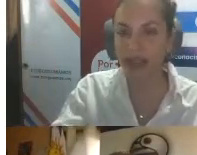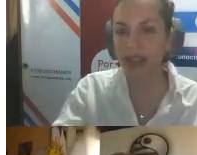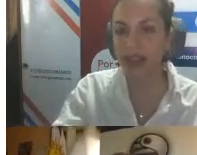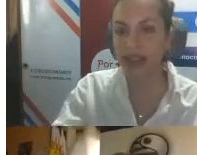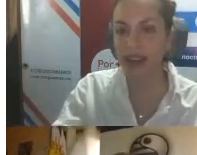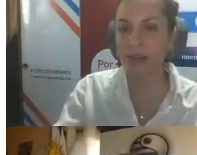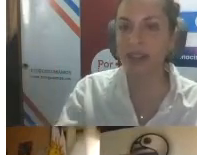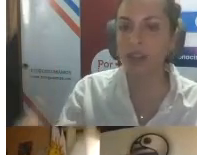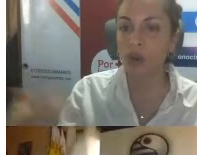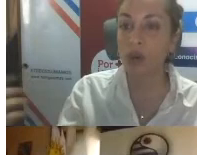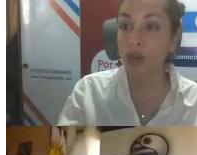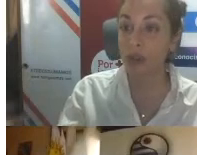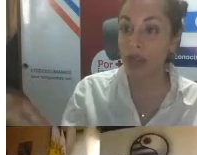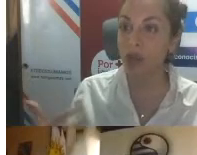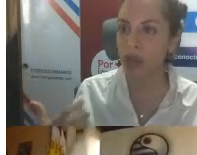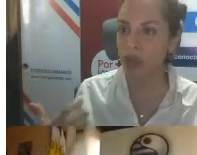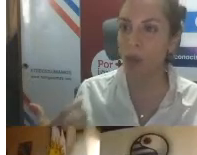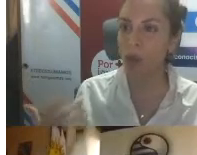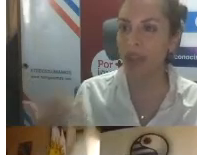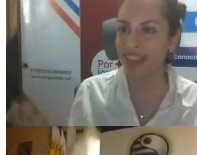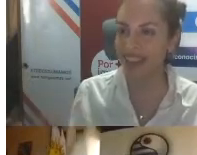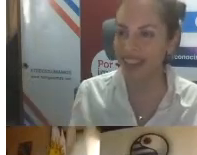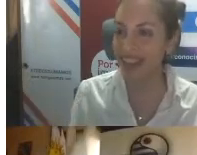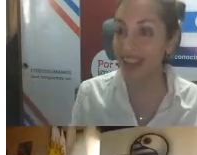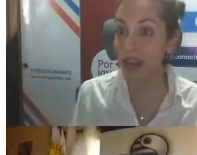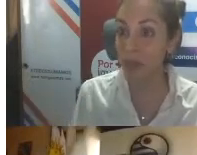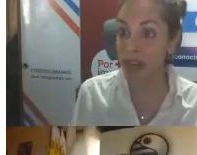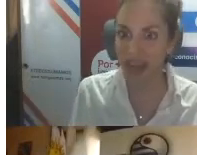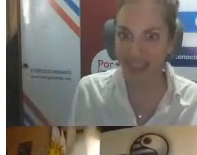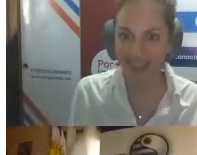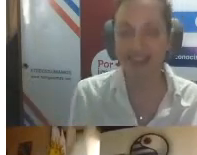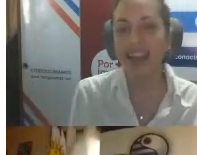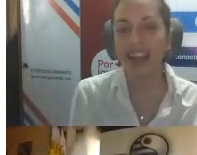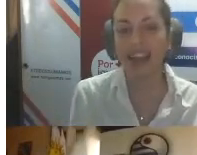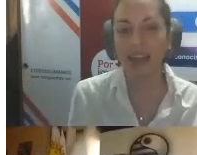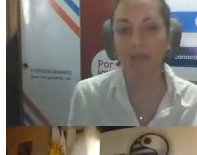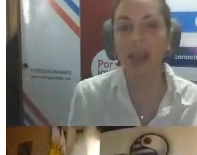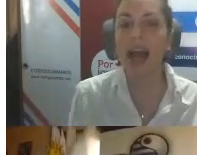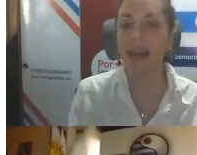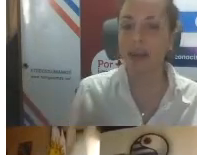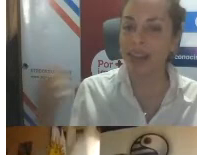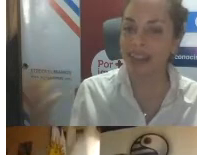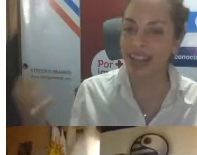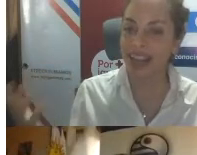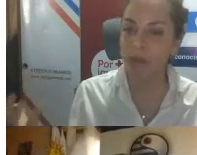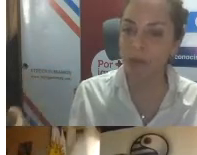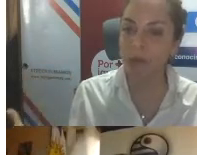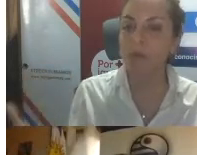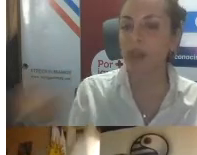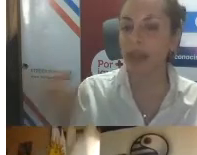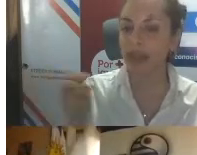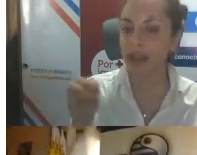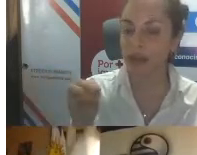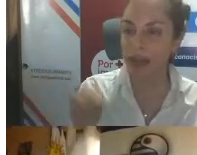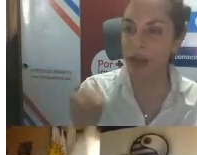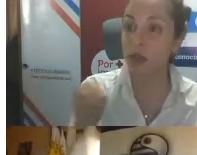aprovechar realmente todo el conocimiento que uno puede adquirir en el país. Además de estar en Japón,